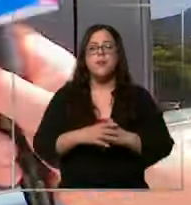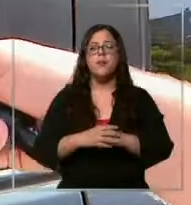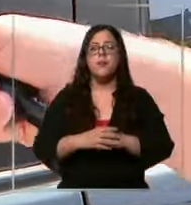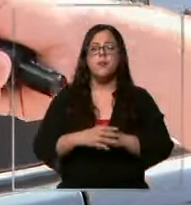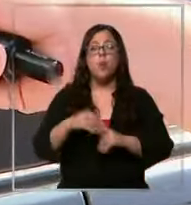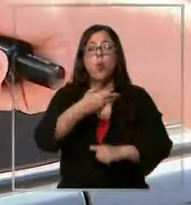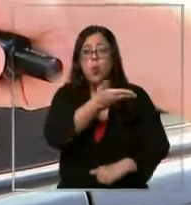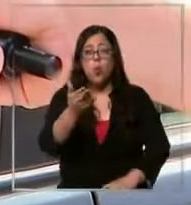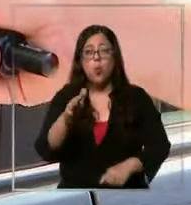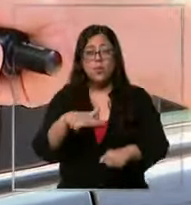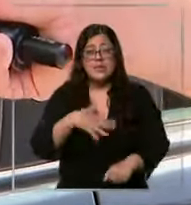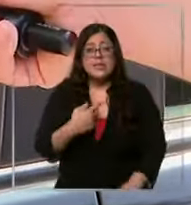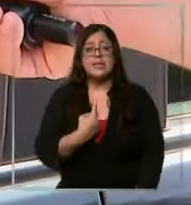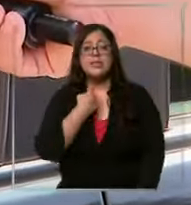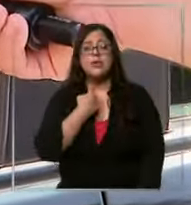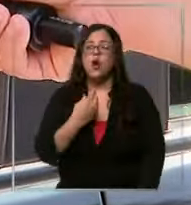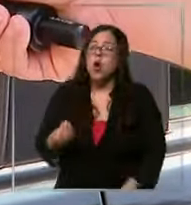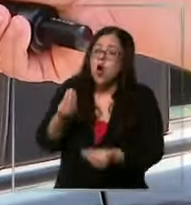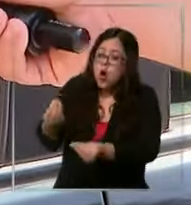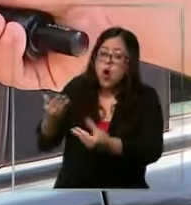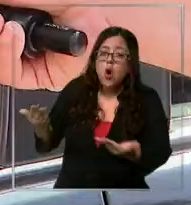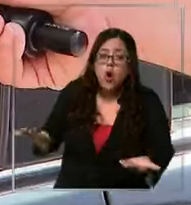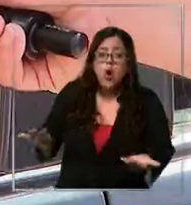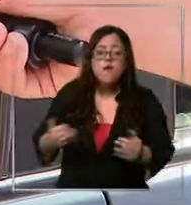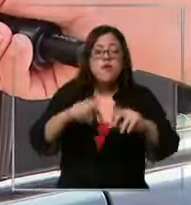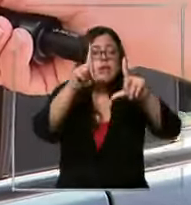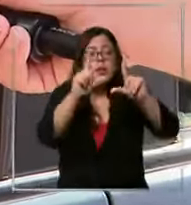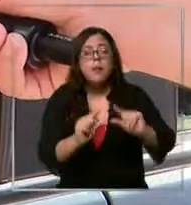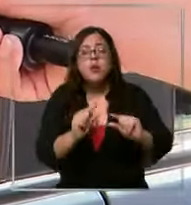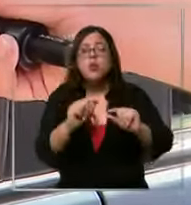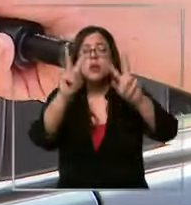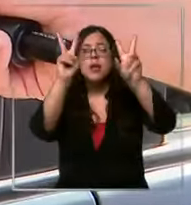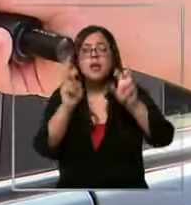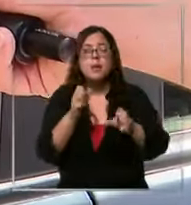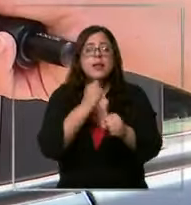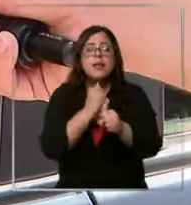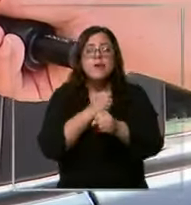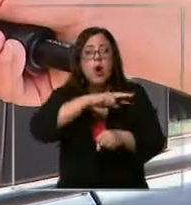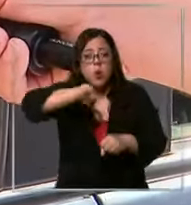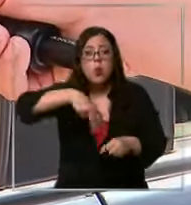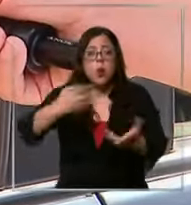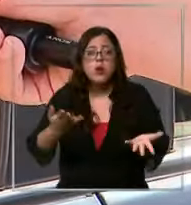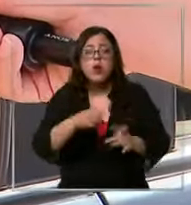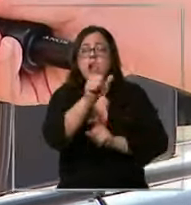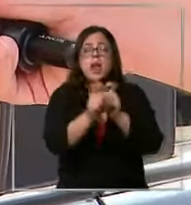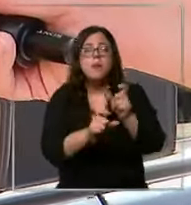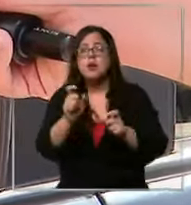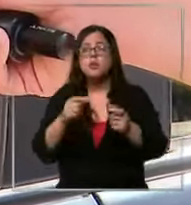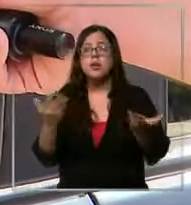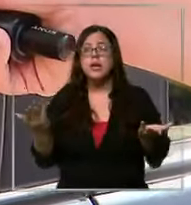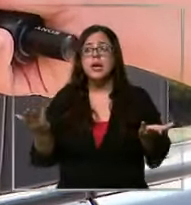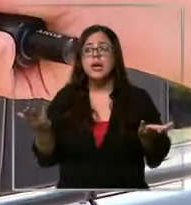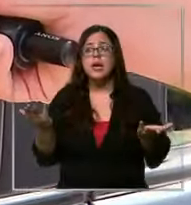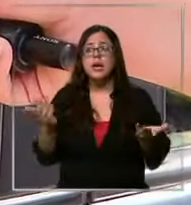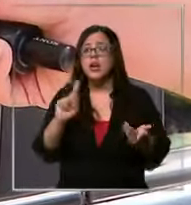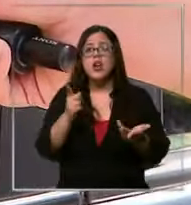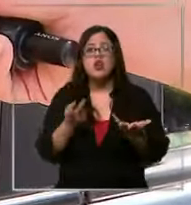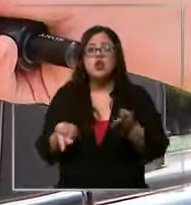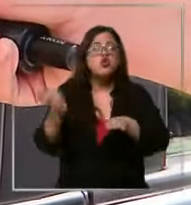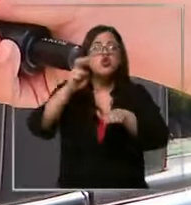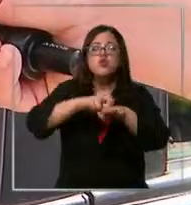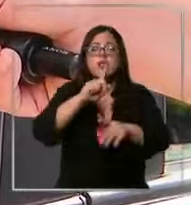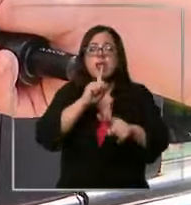siente perjudicado con eso? Claro que sí, porque disminuye el nivel de trabajo. La gente ya no toma taxi por